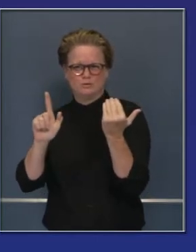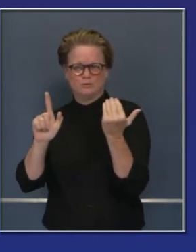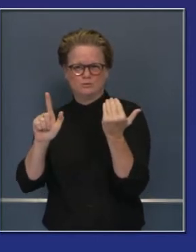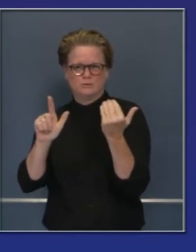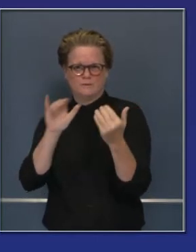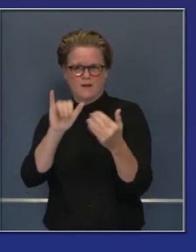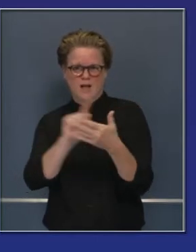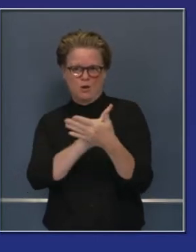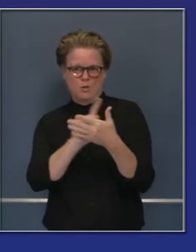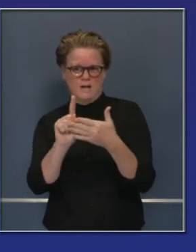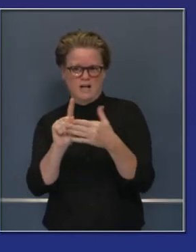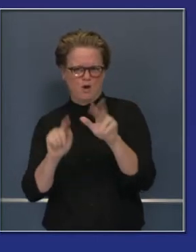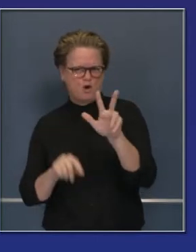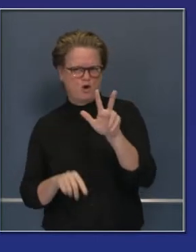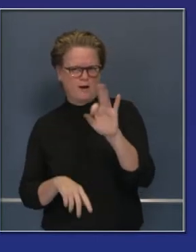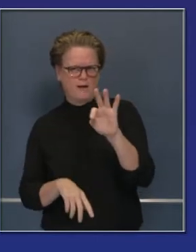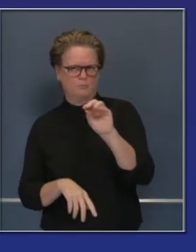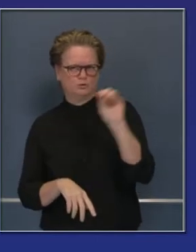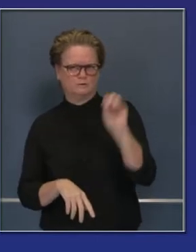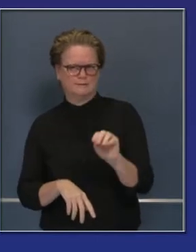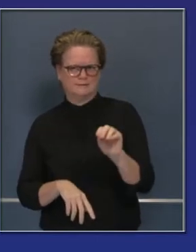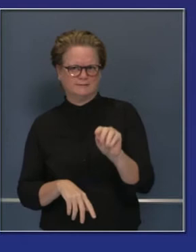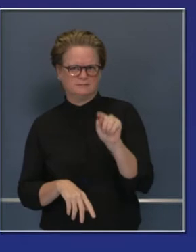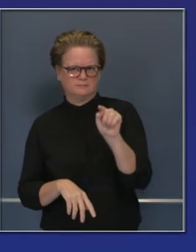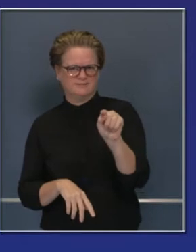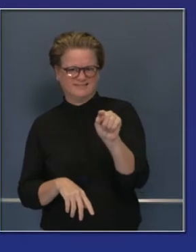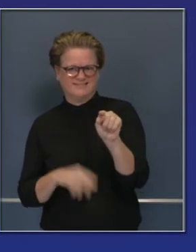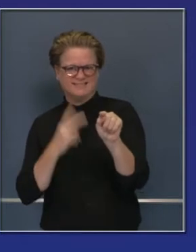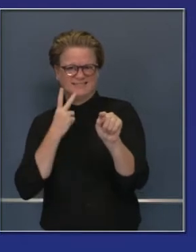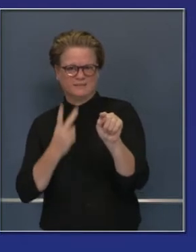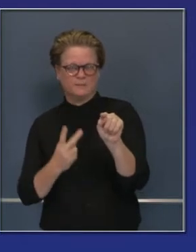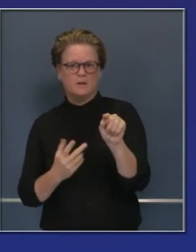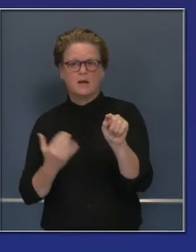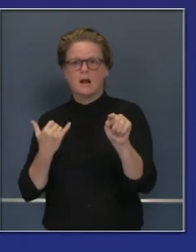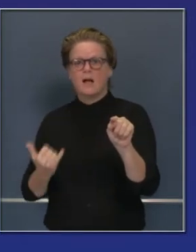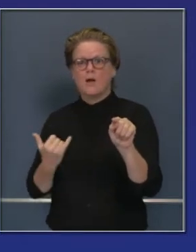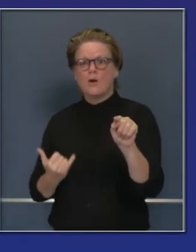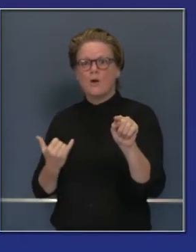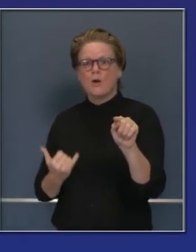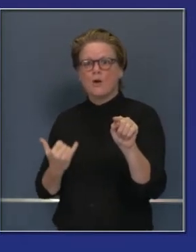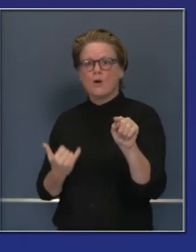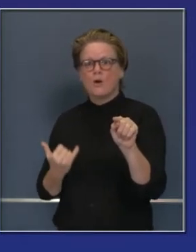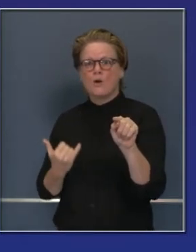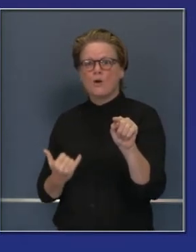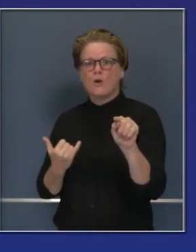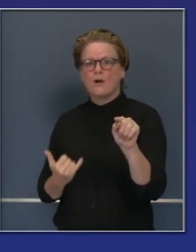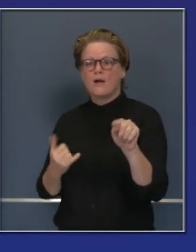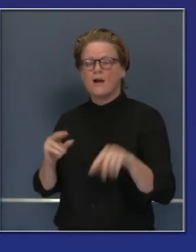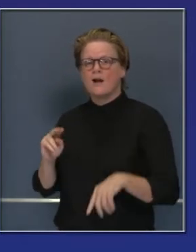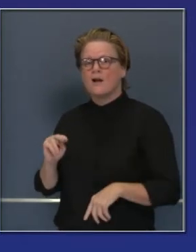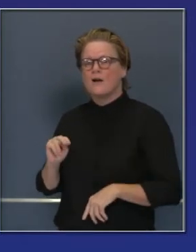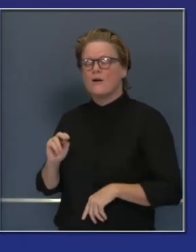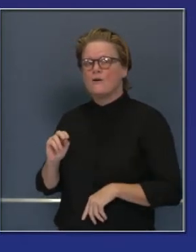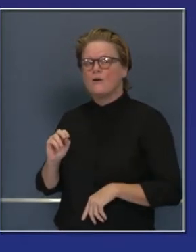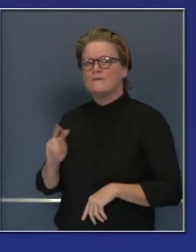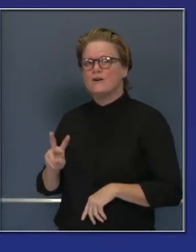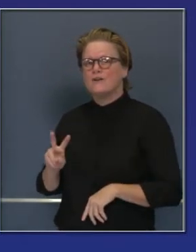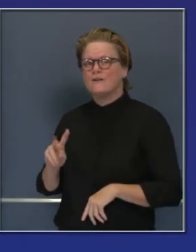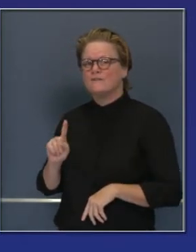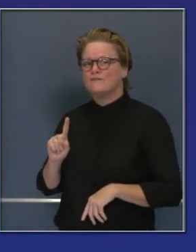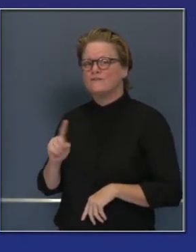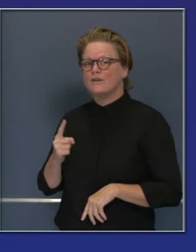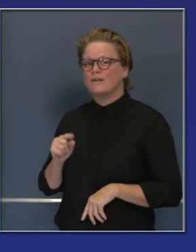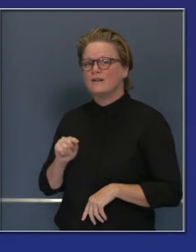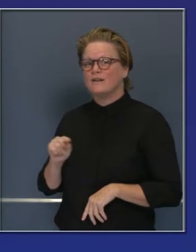donde vimos un aumento en una semana de 39.2% de nuevos casos, comparado a la primera semana